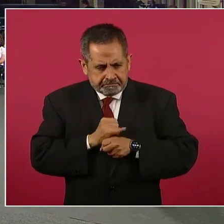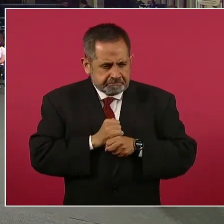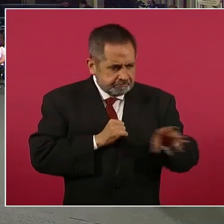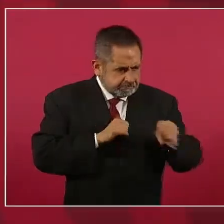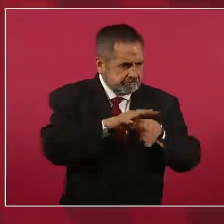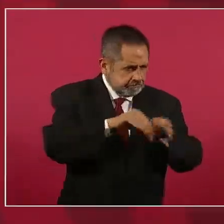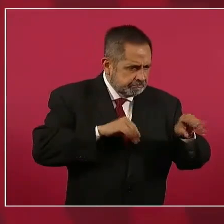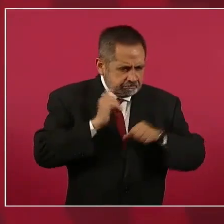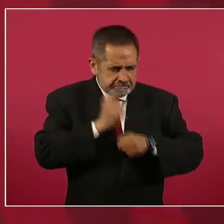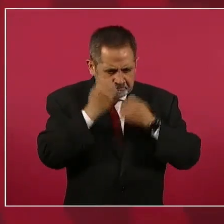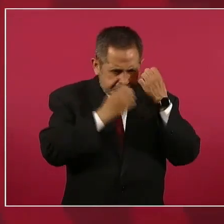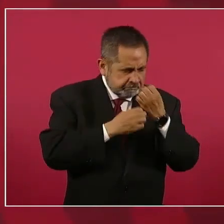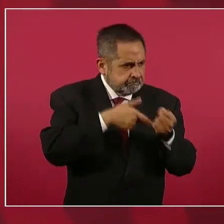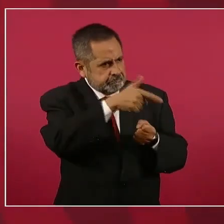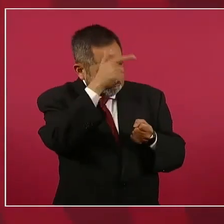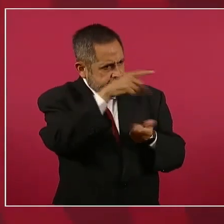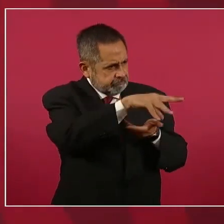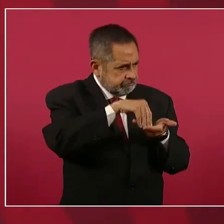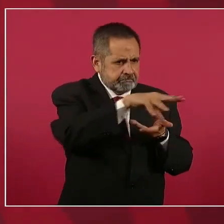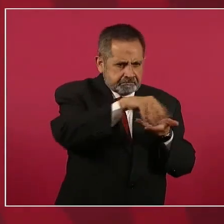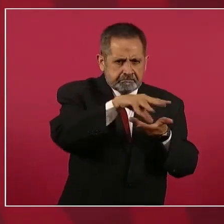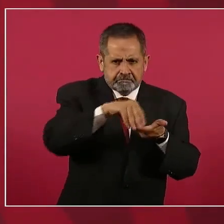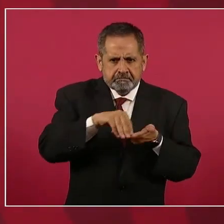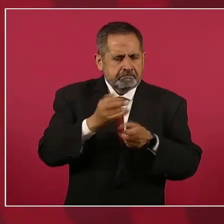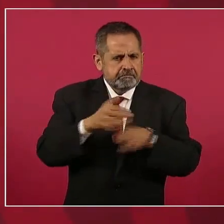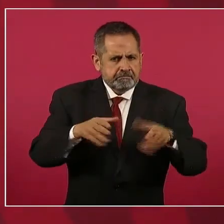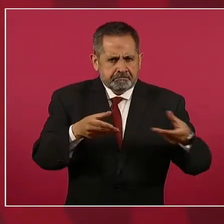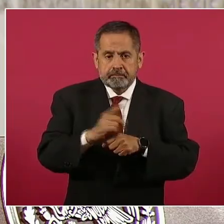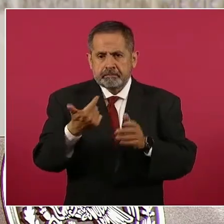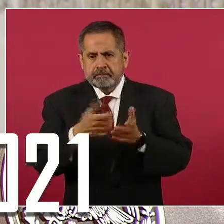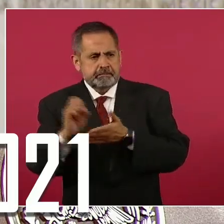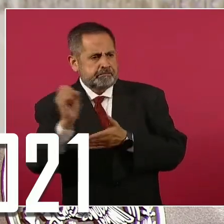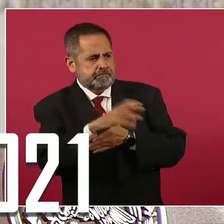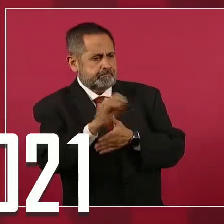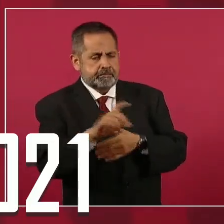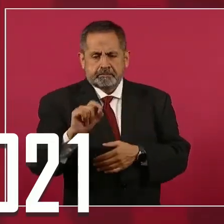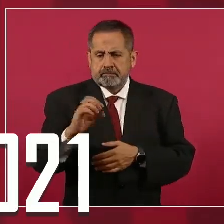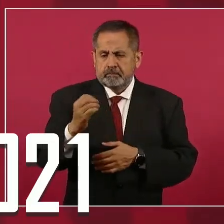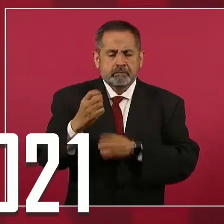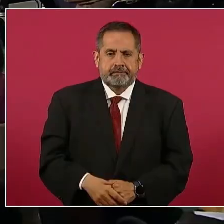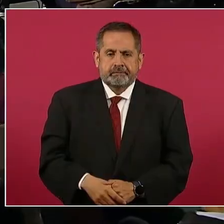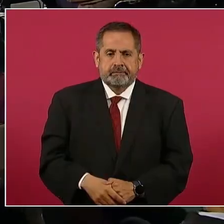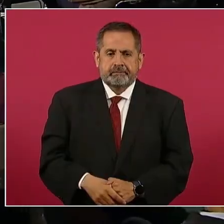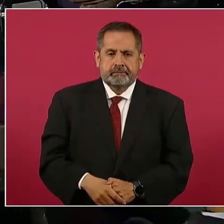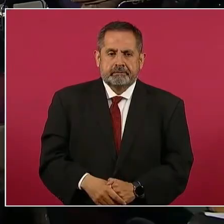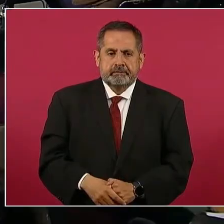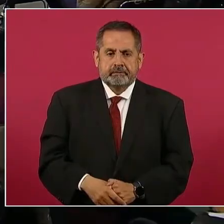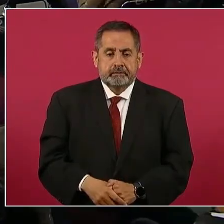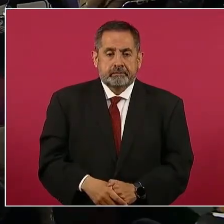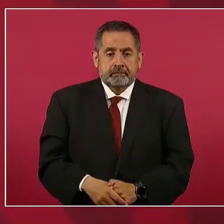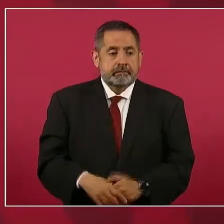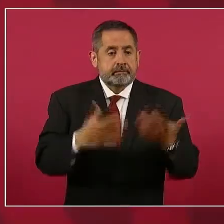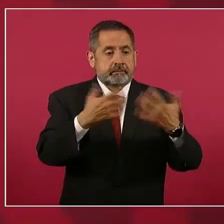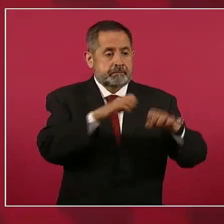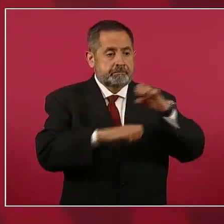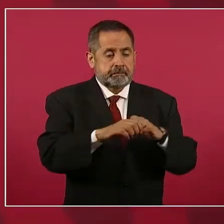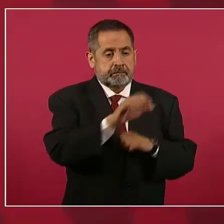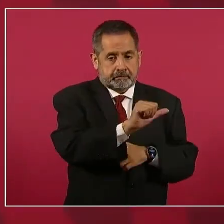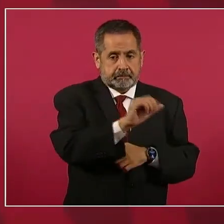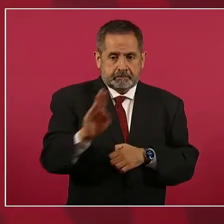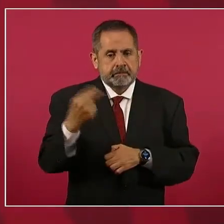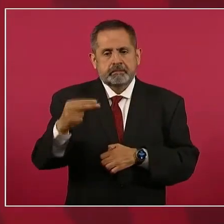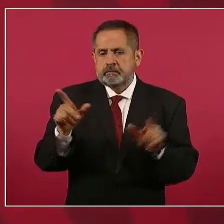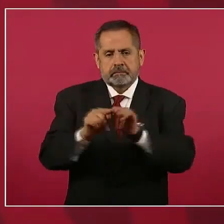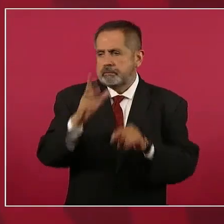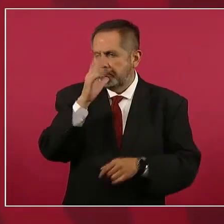de elaboración de esta información, el análisis de esta información el 20 de octubre del año 2021. El nombre de las empresas es reservado